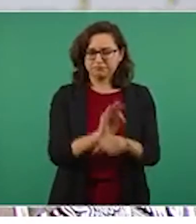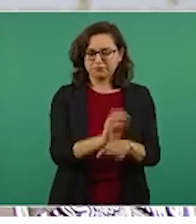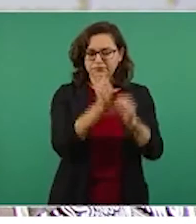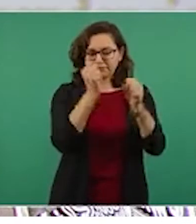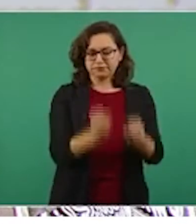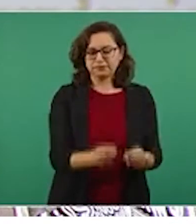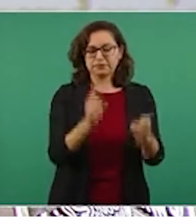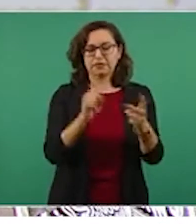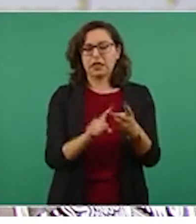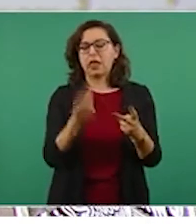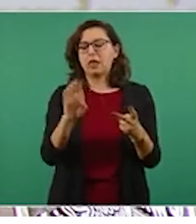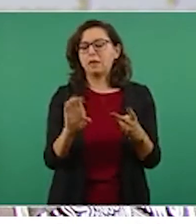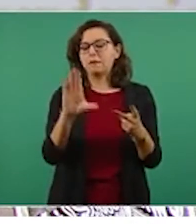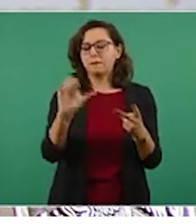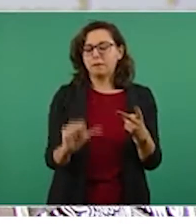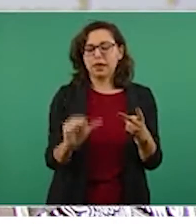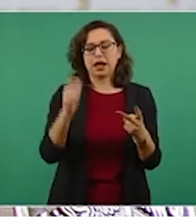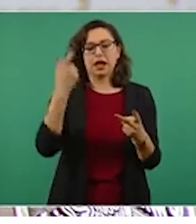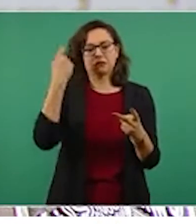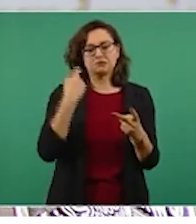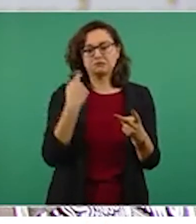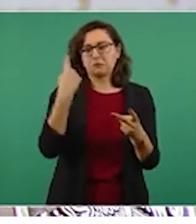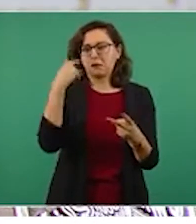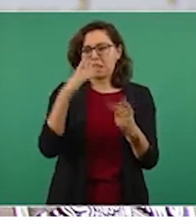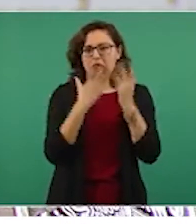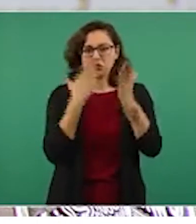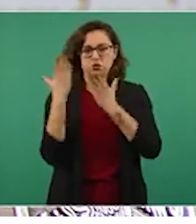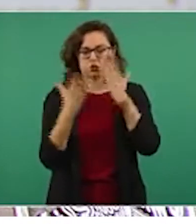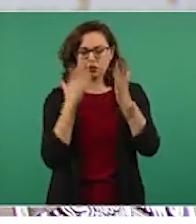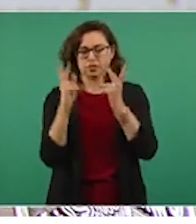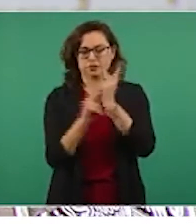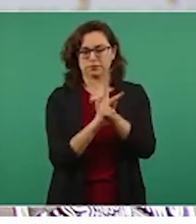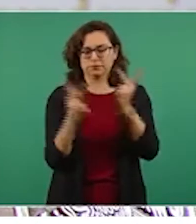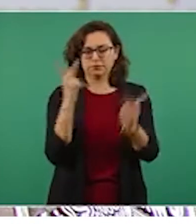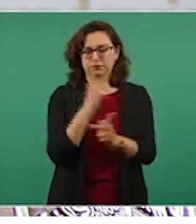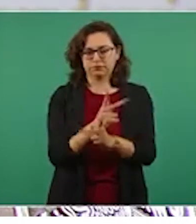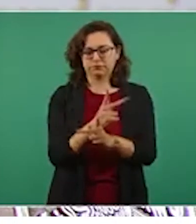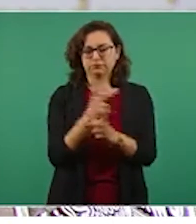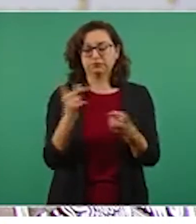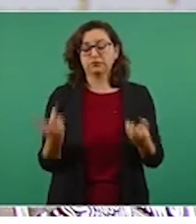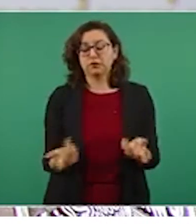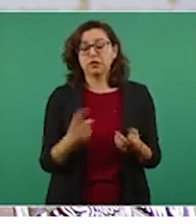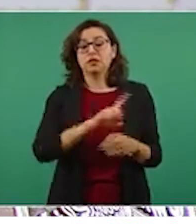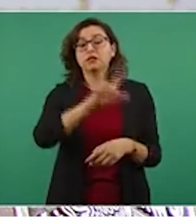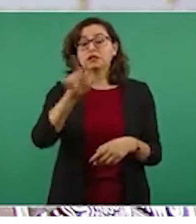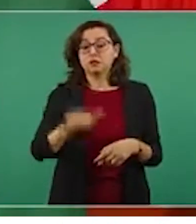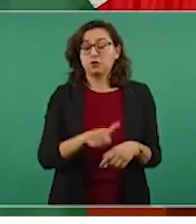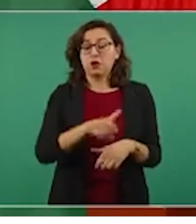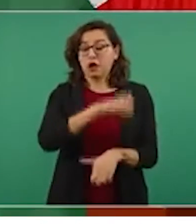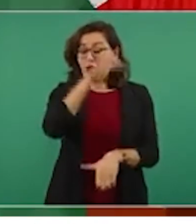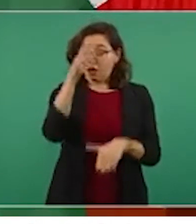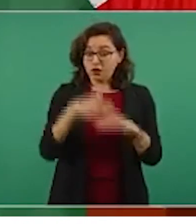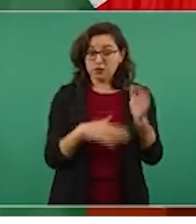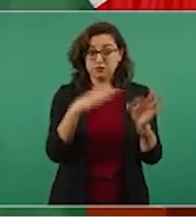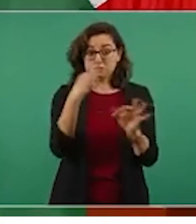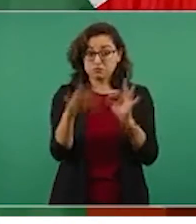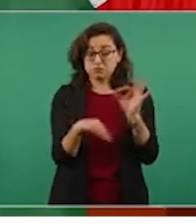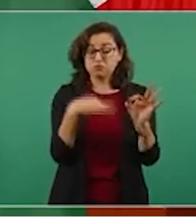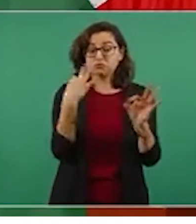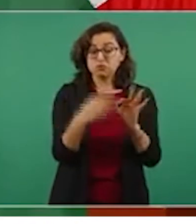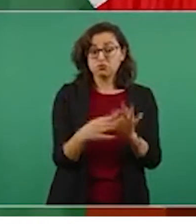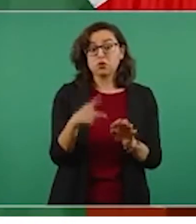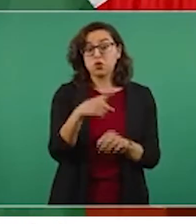una beca universal para estudiantes de educación media superior. A la conclusión de los estudios, tendrán la opción